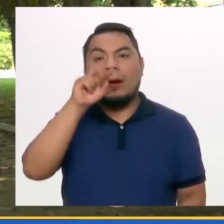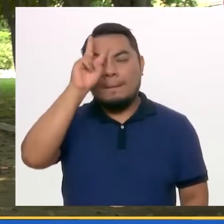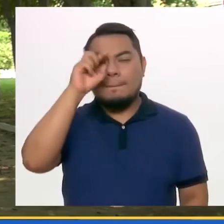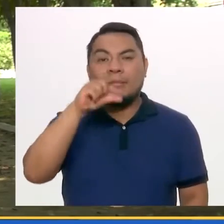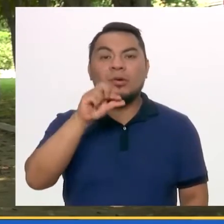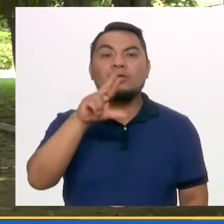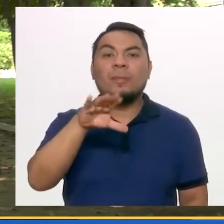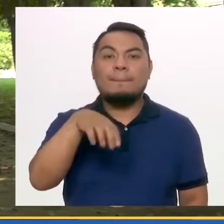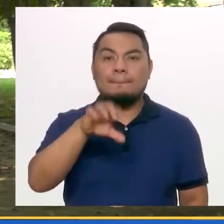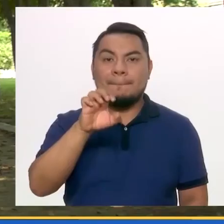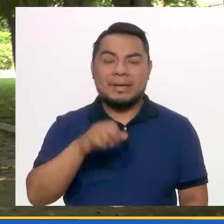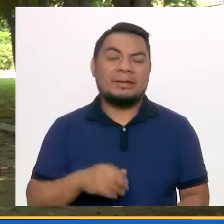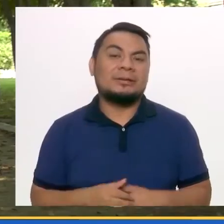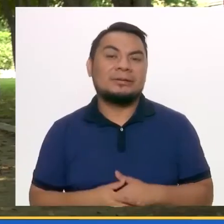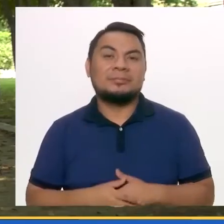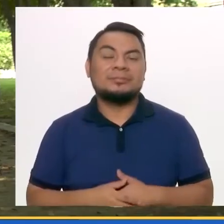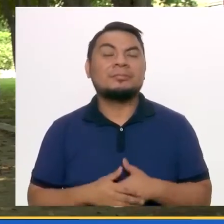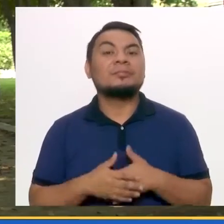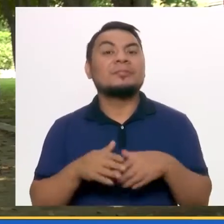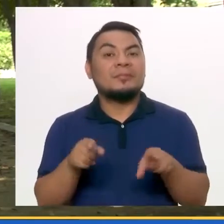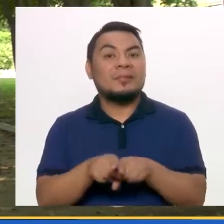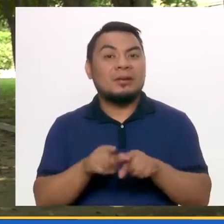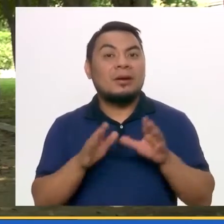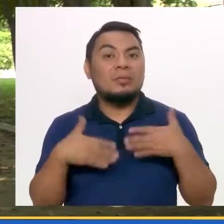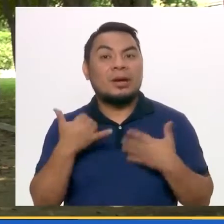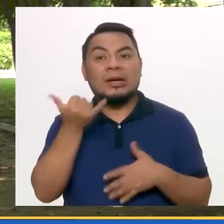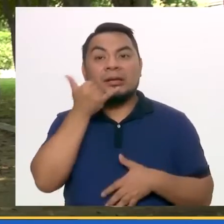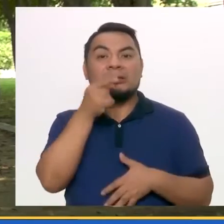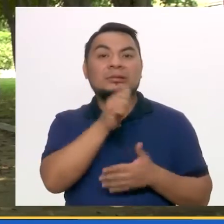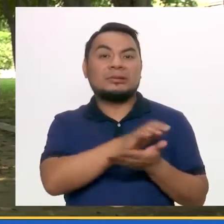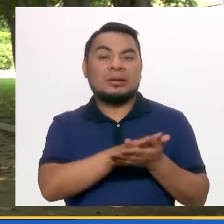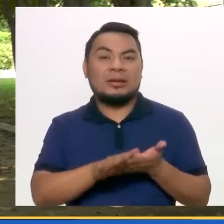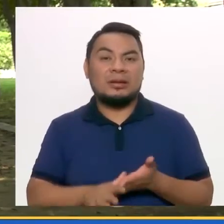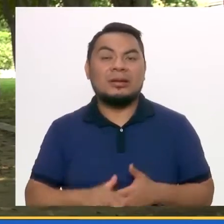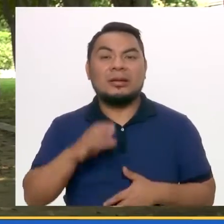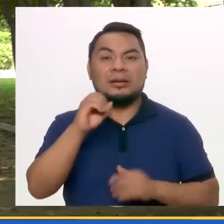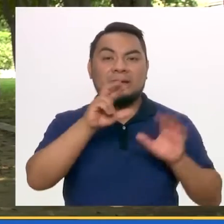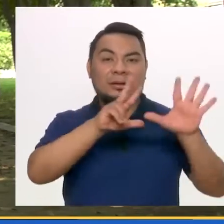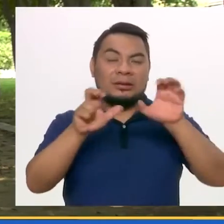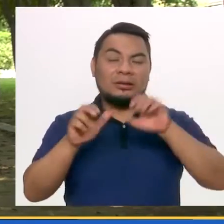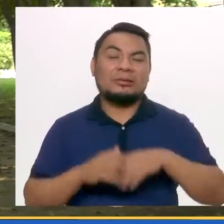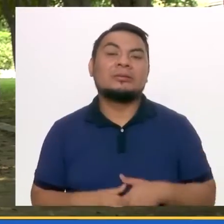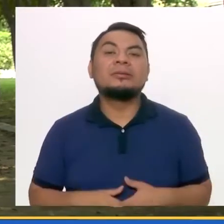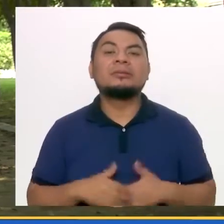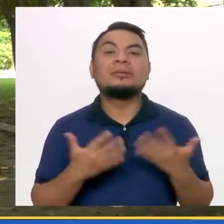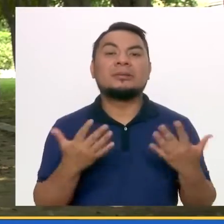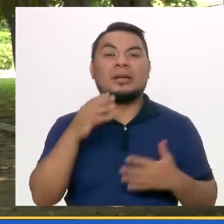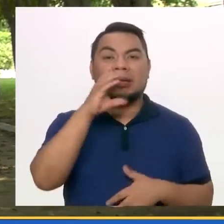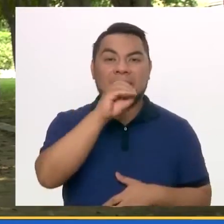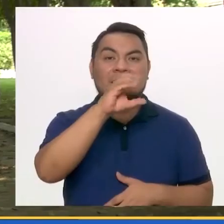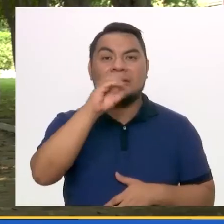también llamar a su línea gratuita será